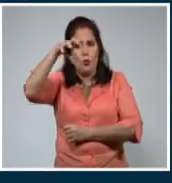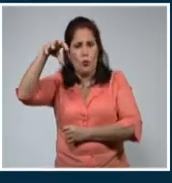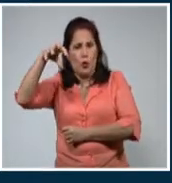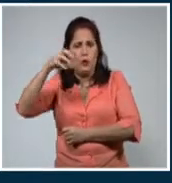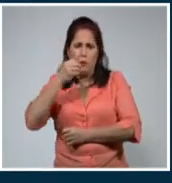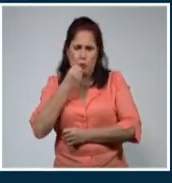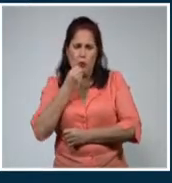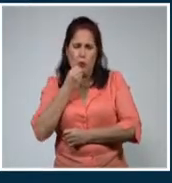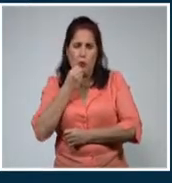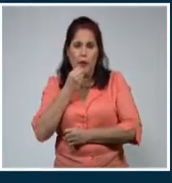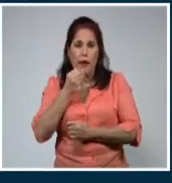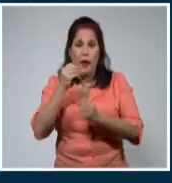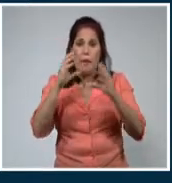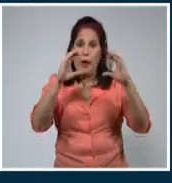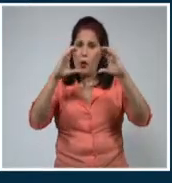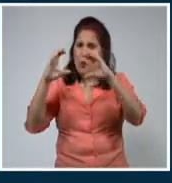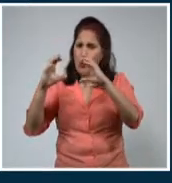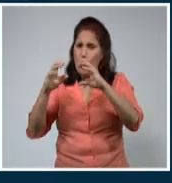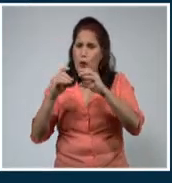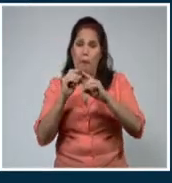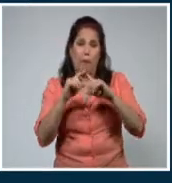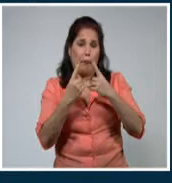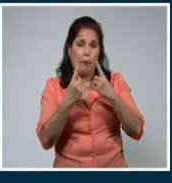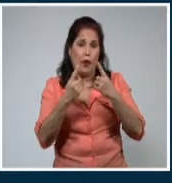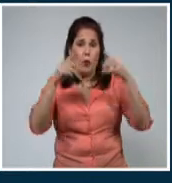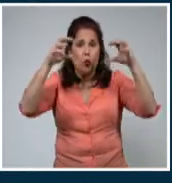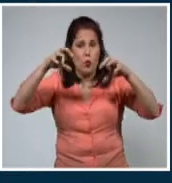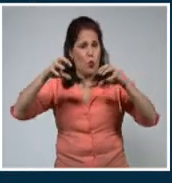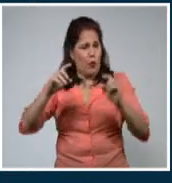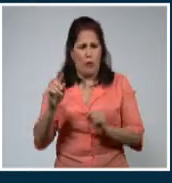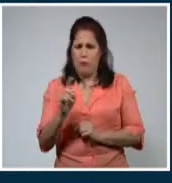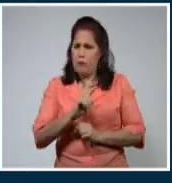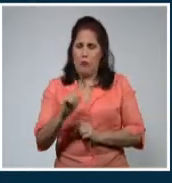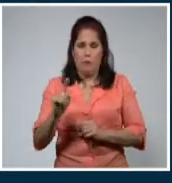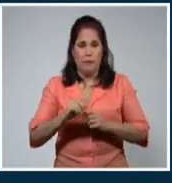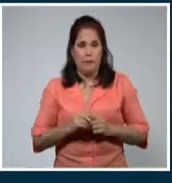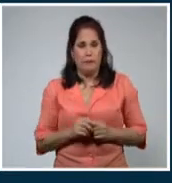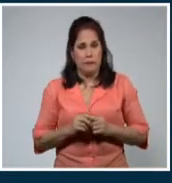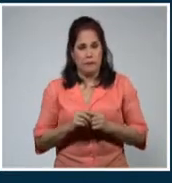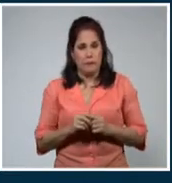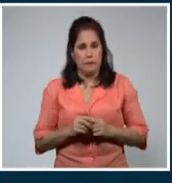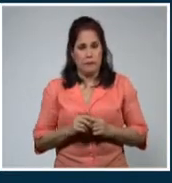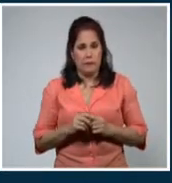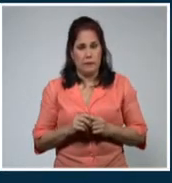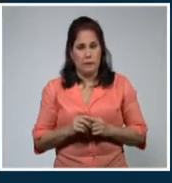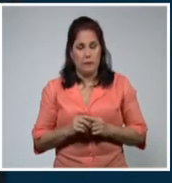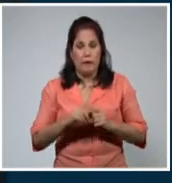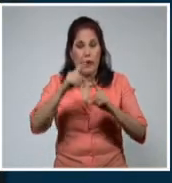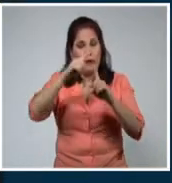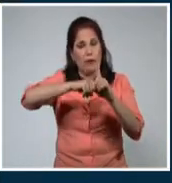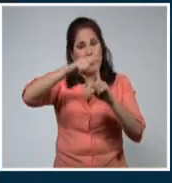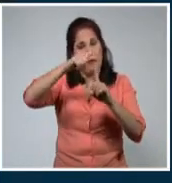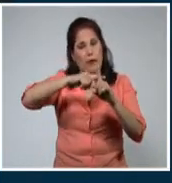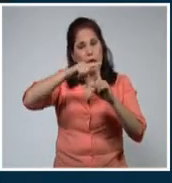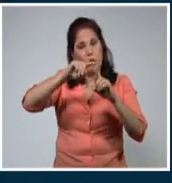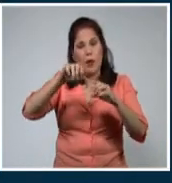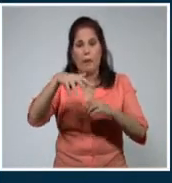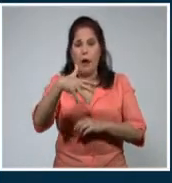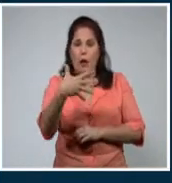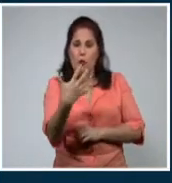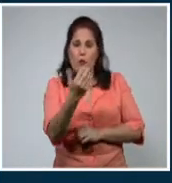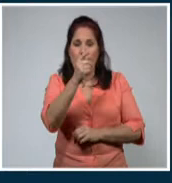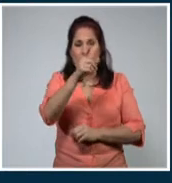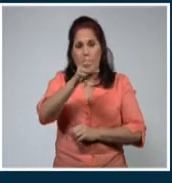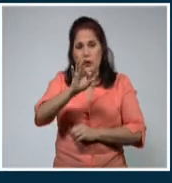pero continuará siendo muy baja la probabilidad de lluvias. Las temperaturas también van a experimentar muy poca variación, valores mínimos durante la madrugada de